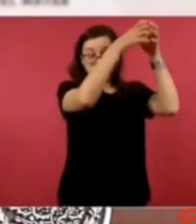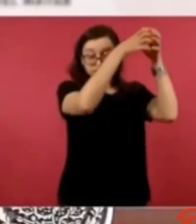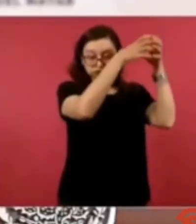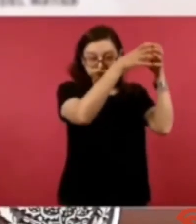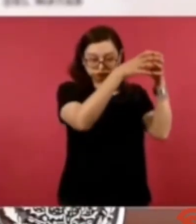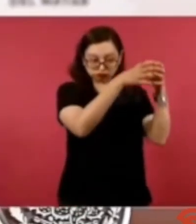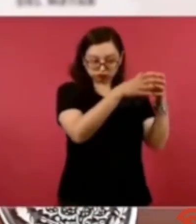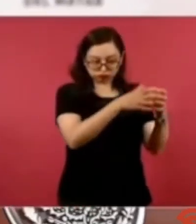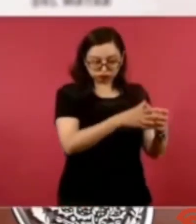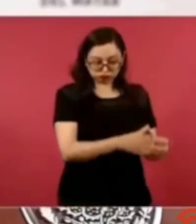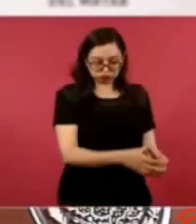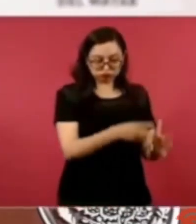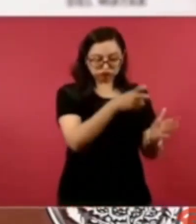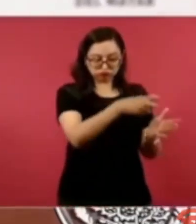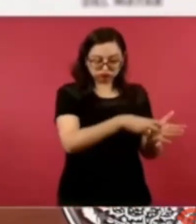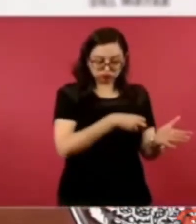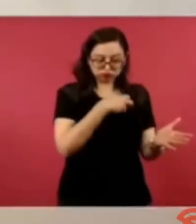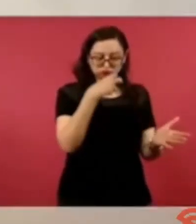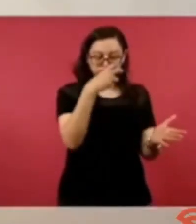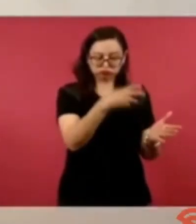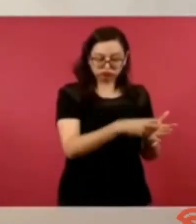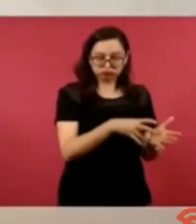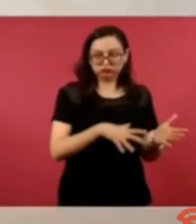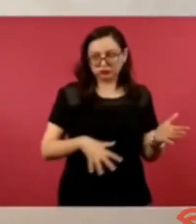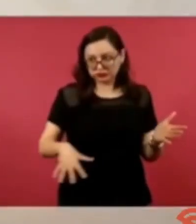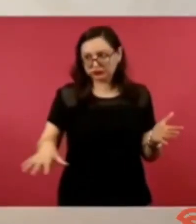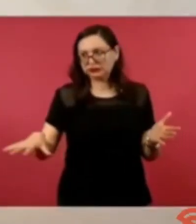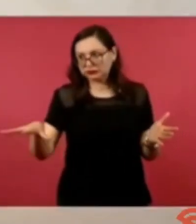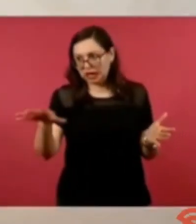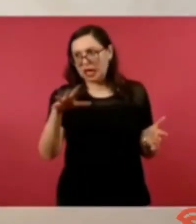aceptar que el pueblo existe